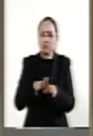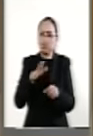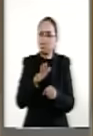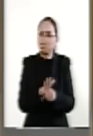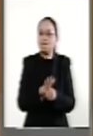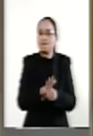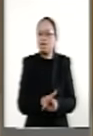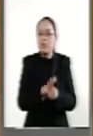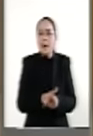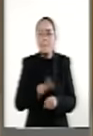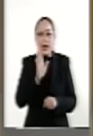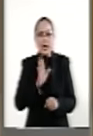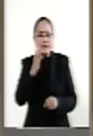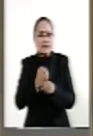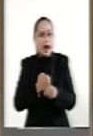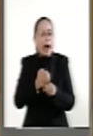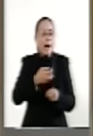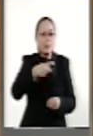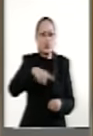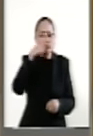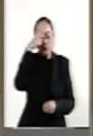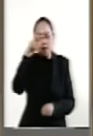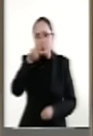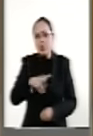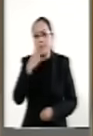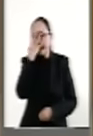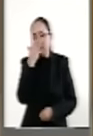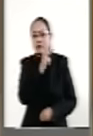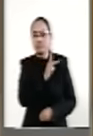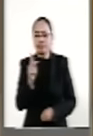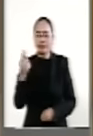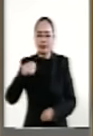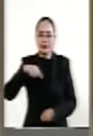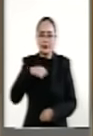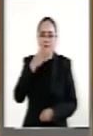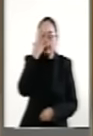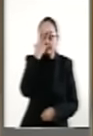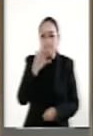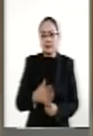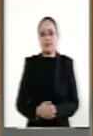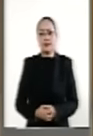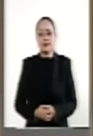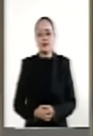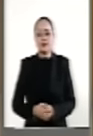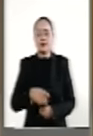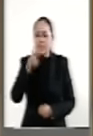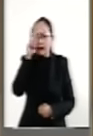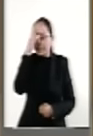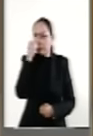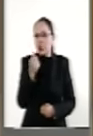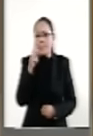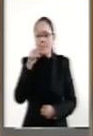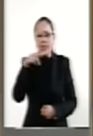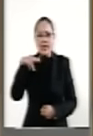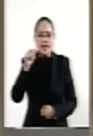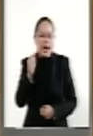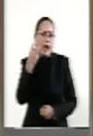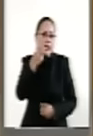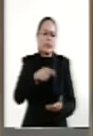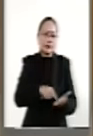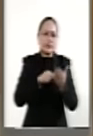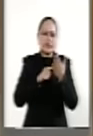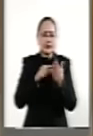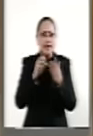esclavos para vergüenza de todos nosotros. Tiene razón Peña cuando dice que el informe de la Comisión